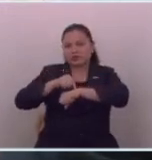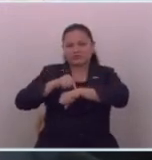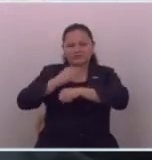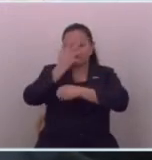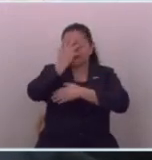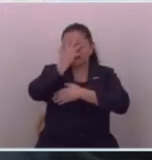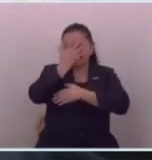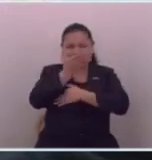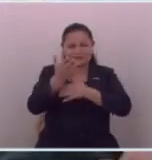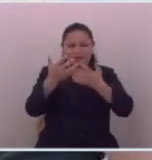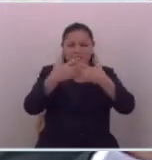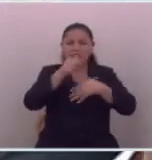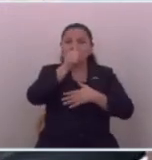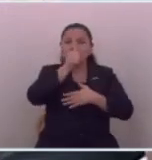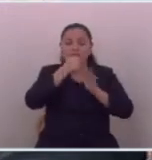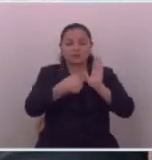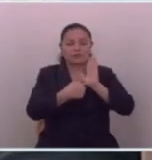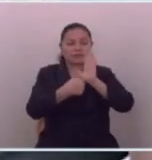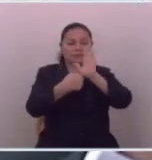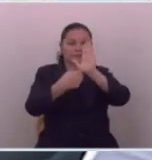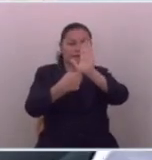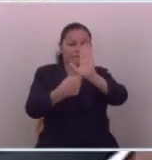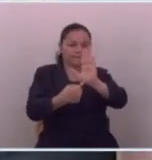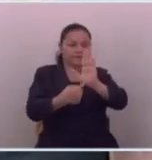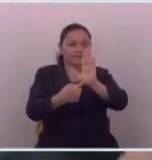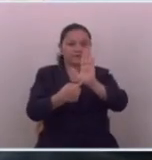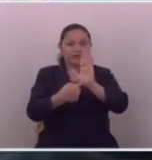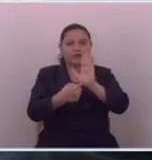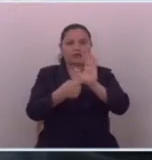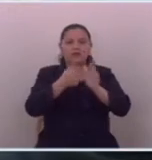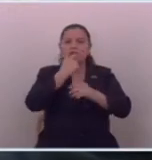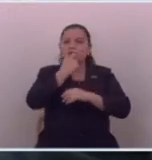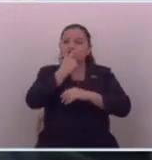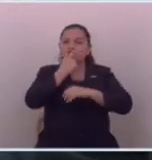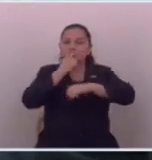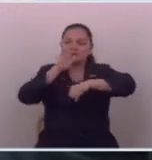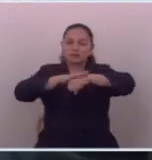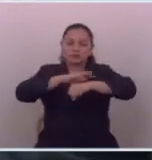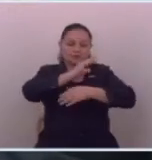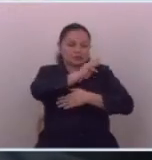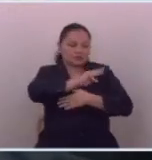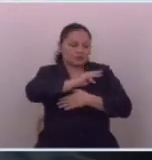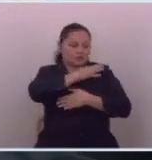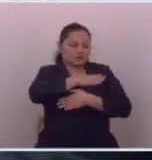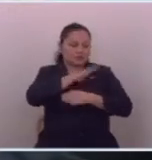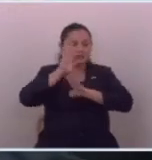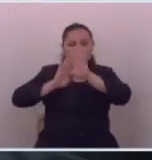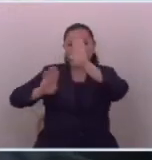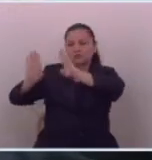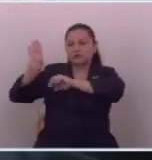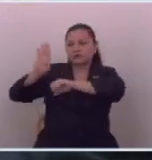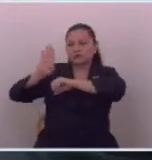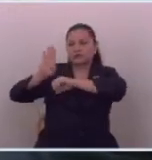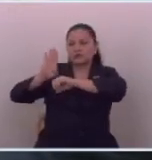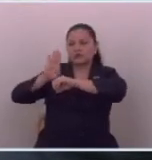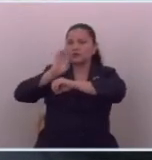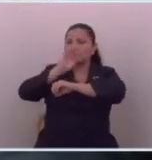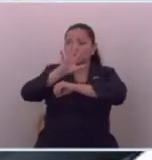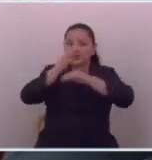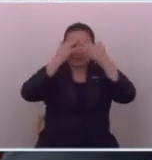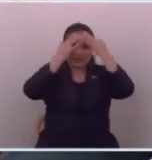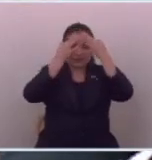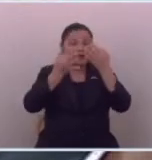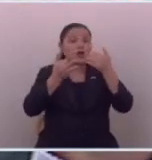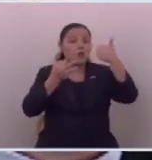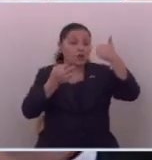grandes empresas que se presentaron como el árbitro moral de nuestra historia. Ellos decidían